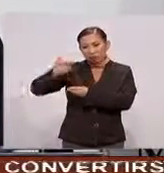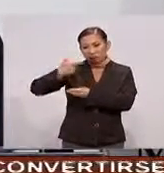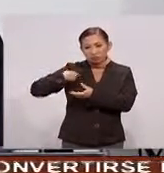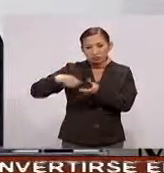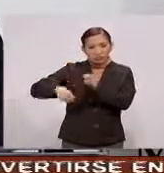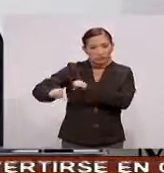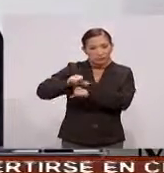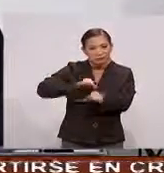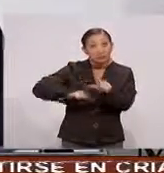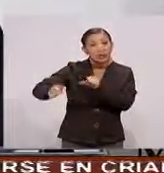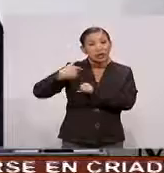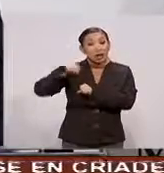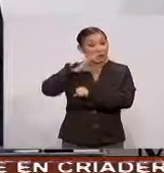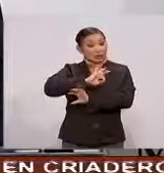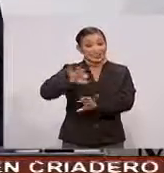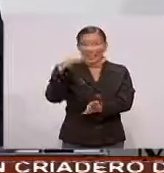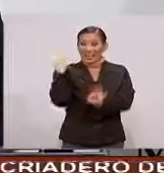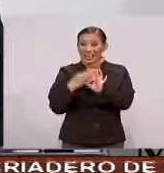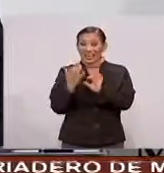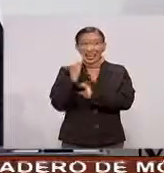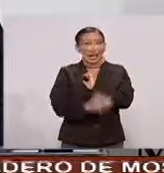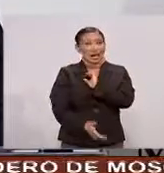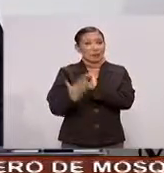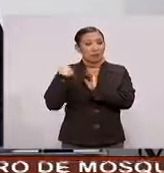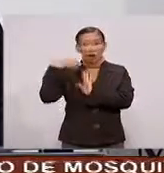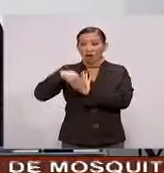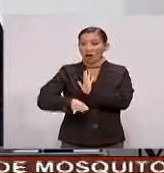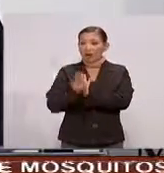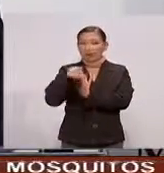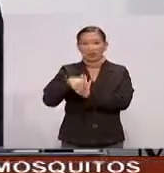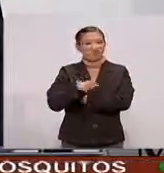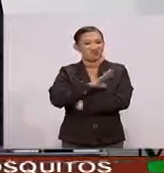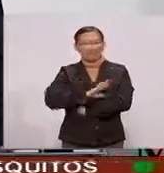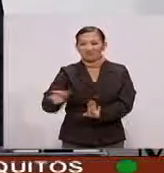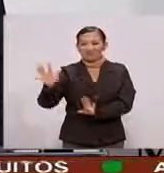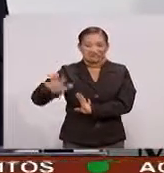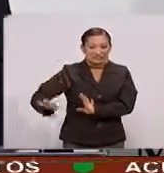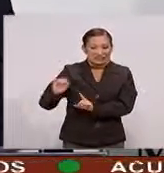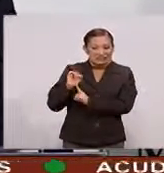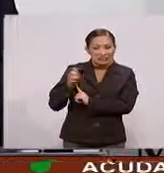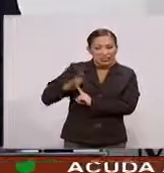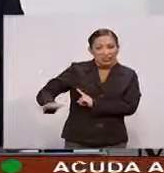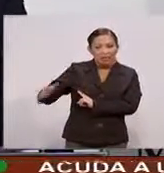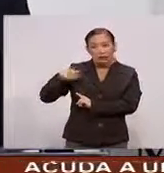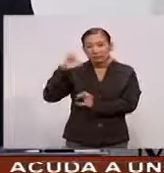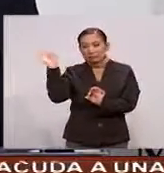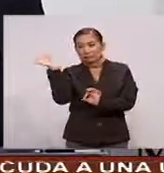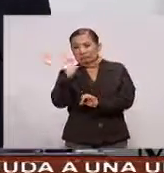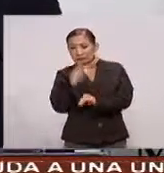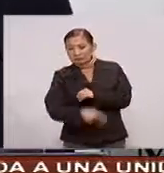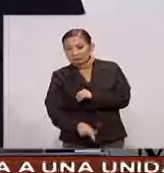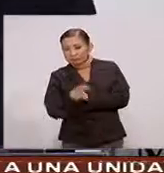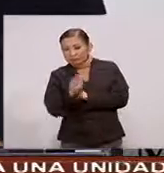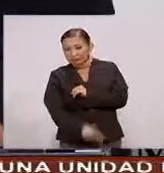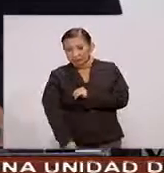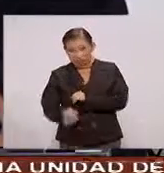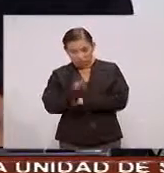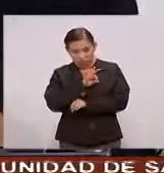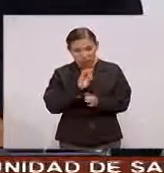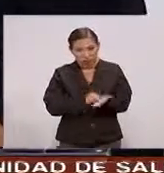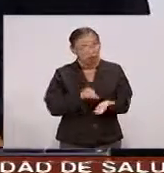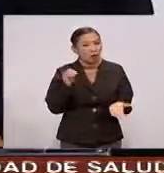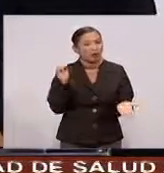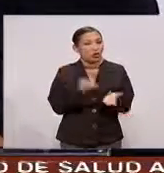Que hayamos Superado ya El episodio De volatilidad Las condiciones De aversión Al riesgo Continúan siendo